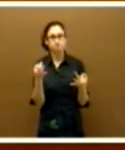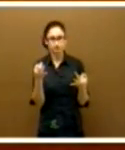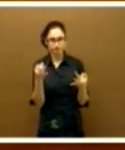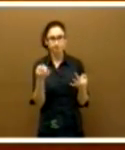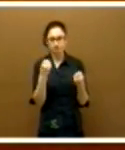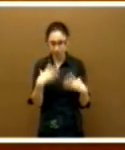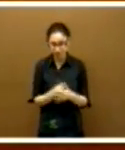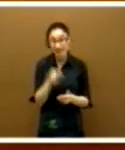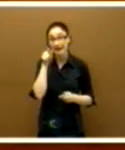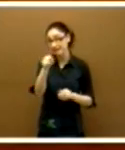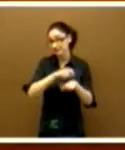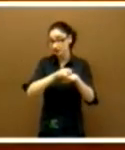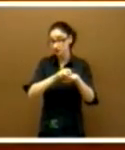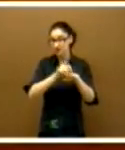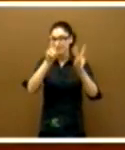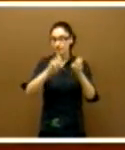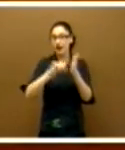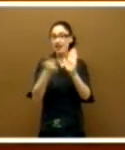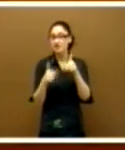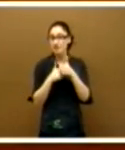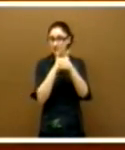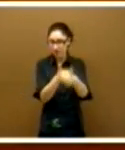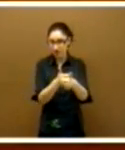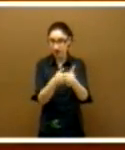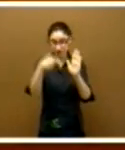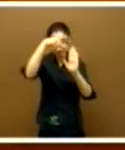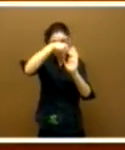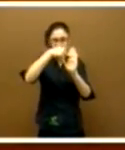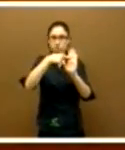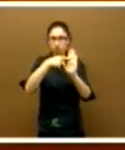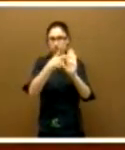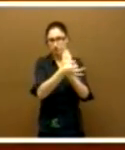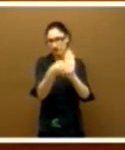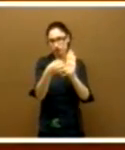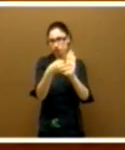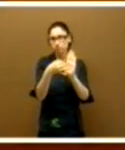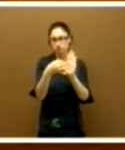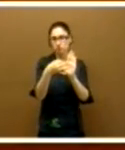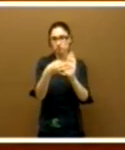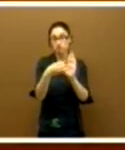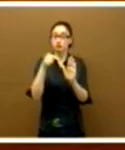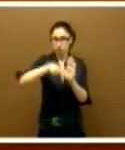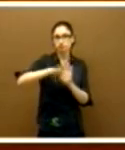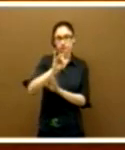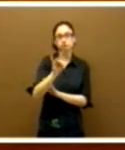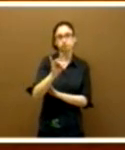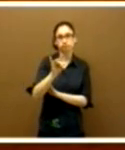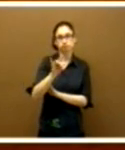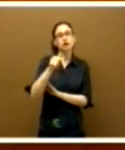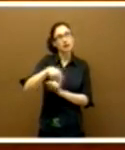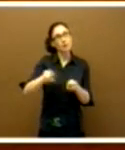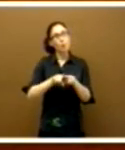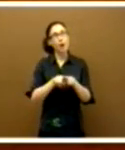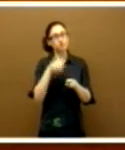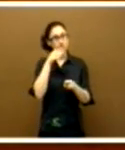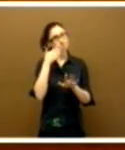aspecto, sus señorías, de la aplicación de la ley de la dependencia lo conocen muy bien. Y aquí sí, aunque solo sea por honradez